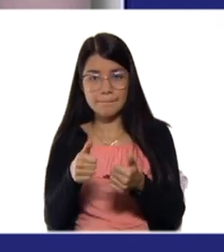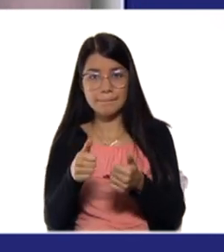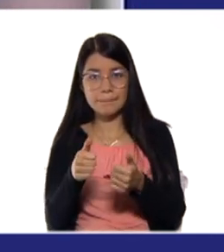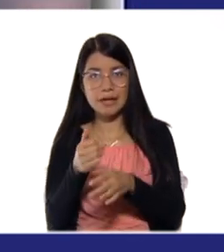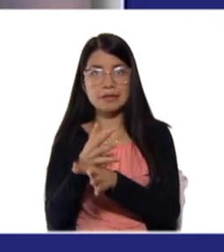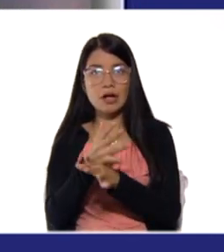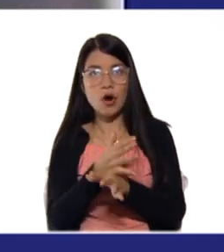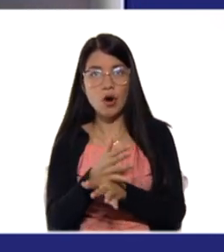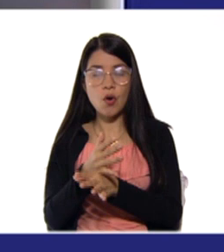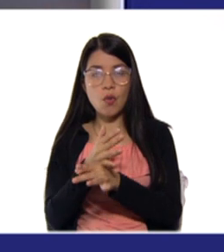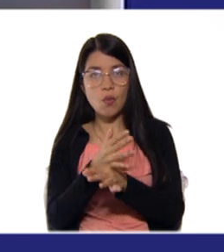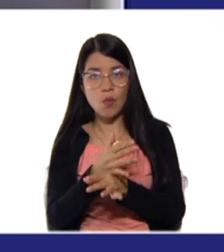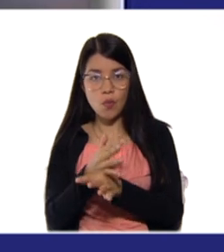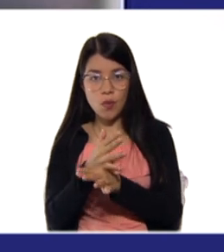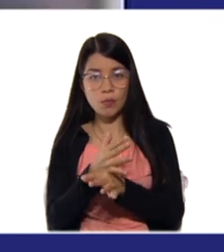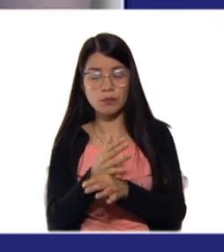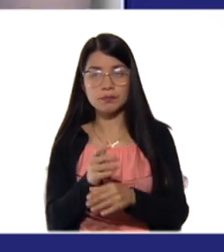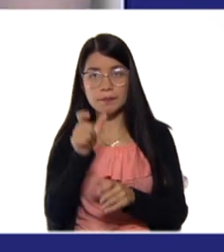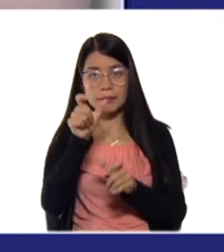dicho juego.